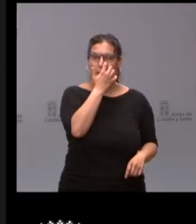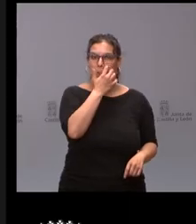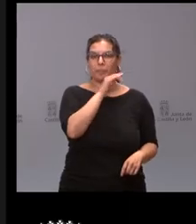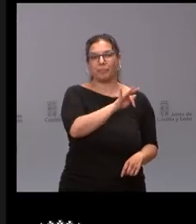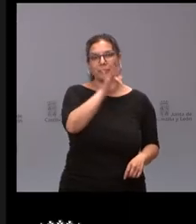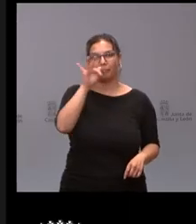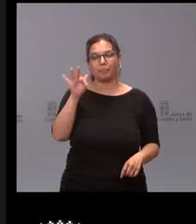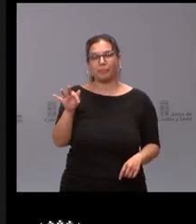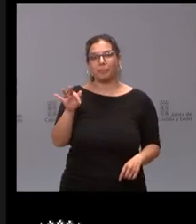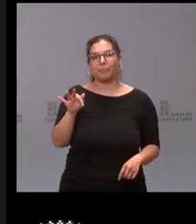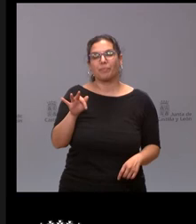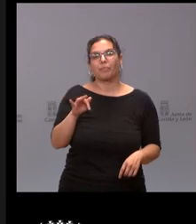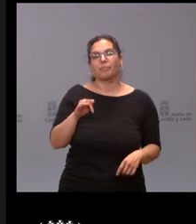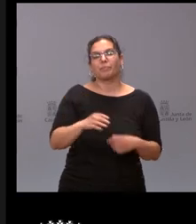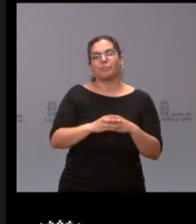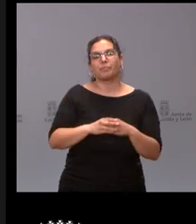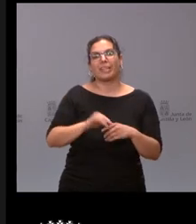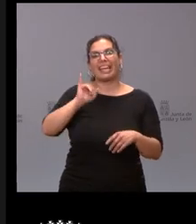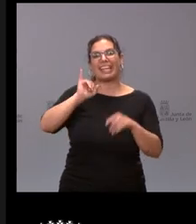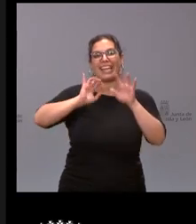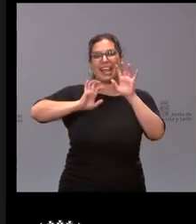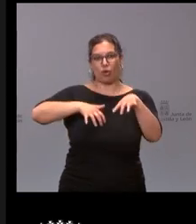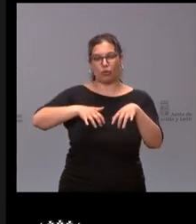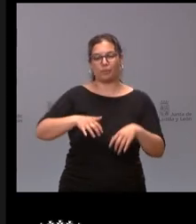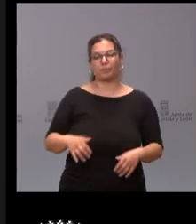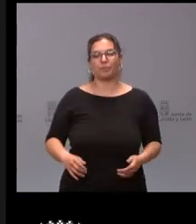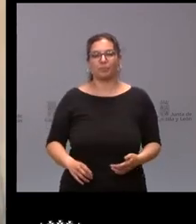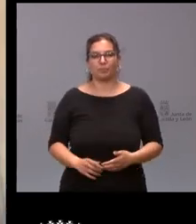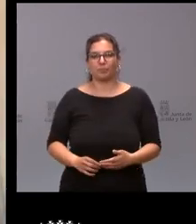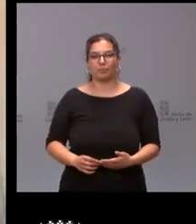seguimos ahora con Carlos Domínguez de Ileón cuando quieras Carlos